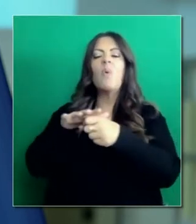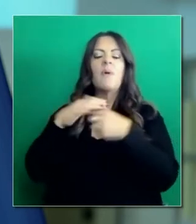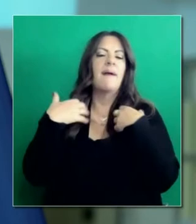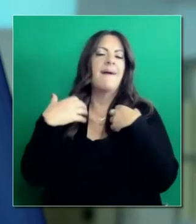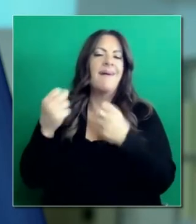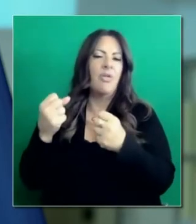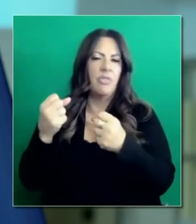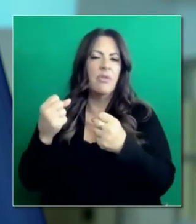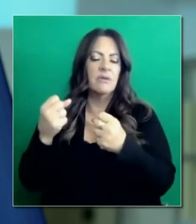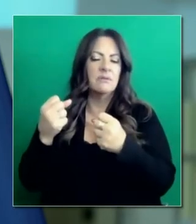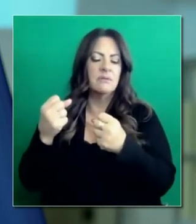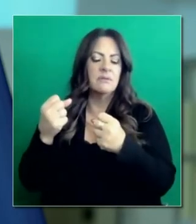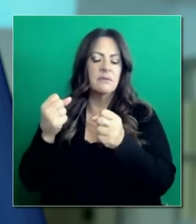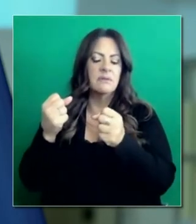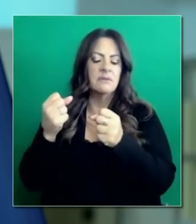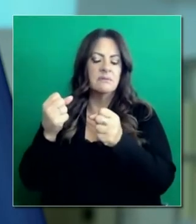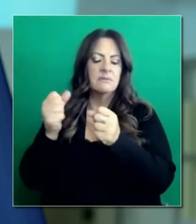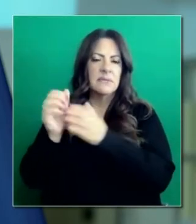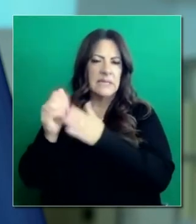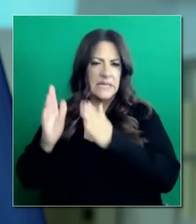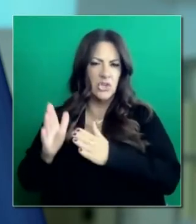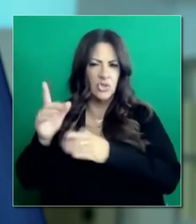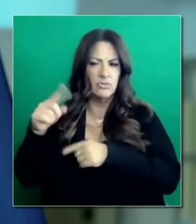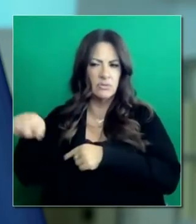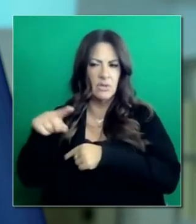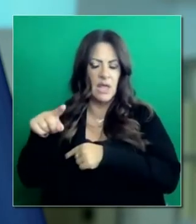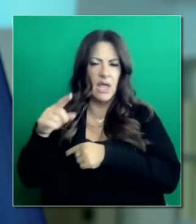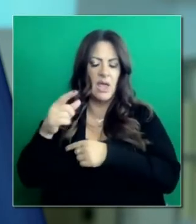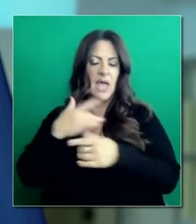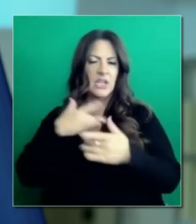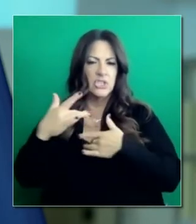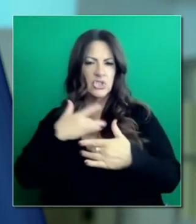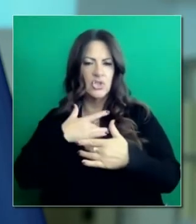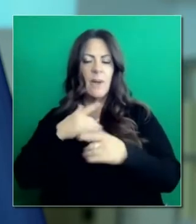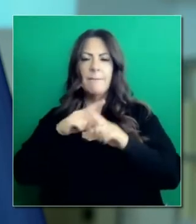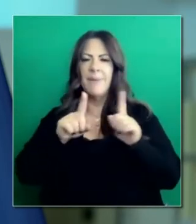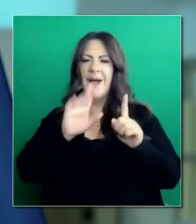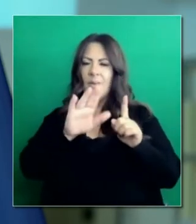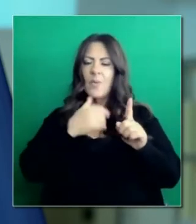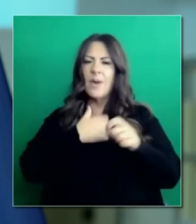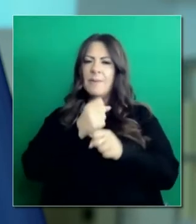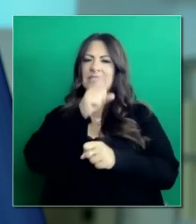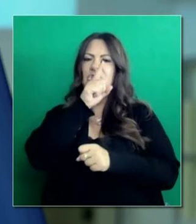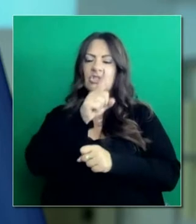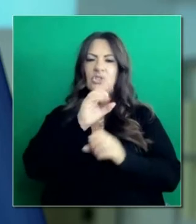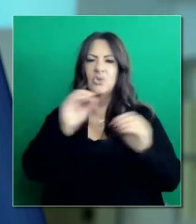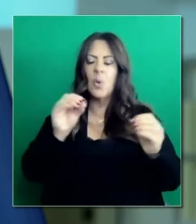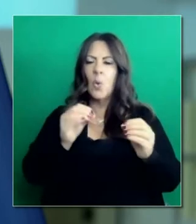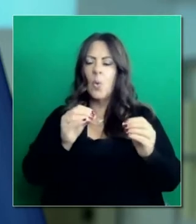oficiales de la salud locales que antes de hacer esto, ¿por qué no nos aseguramos de que no haya anomalías